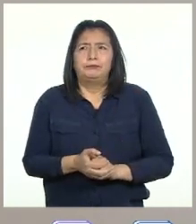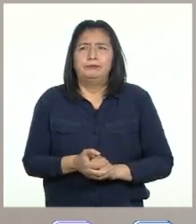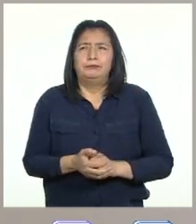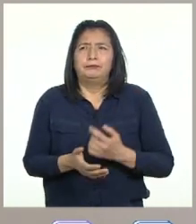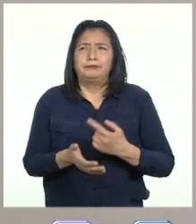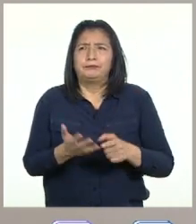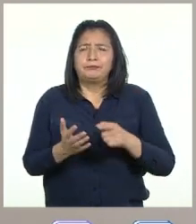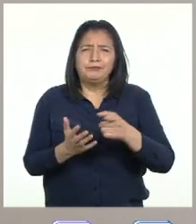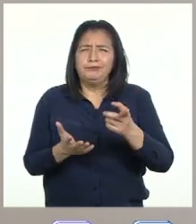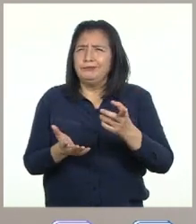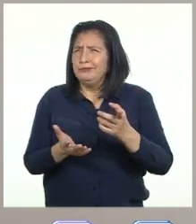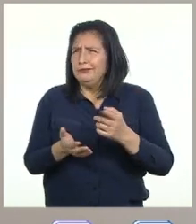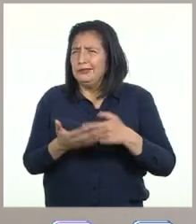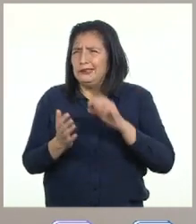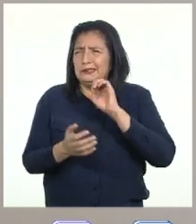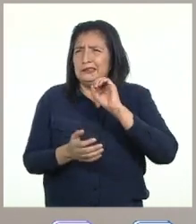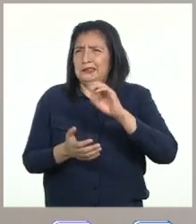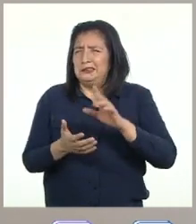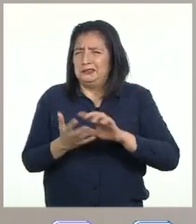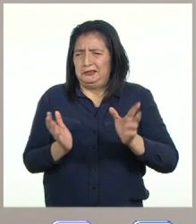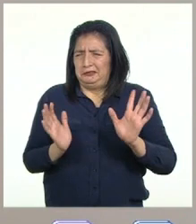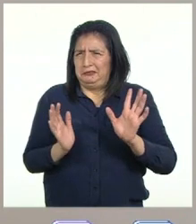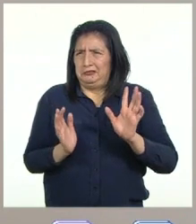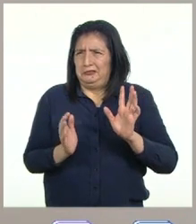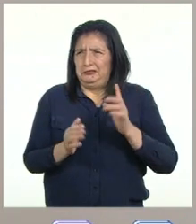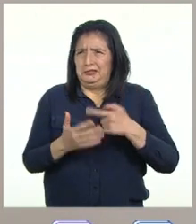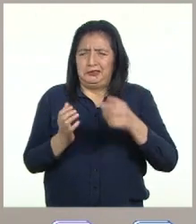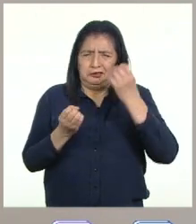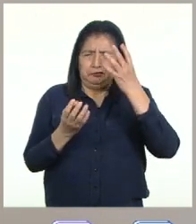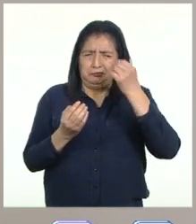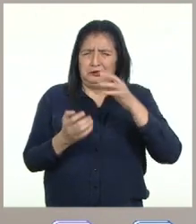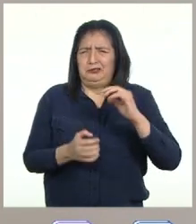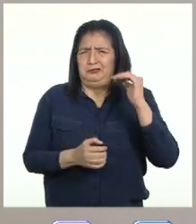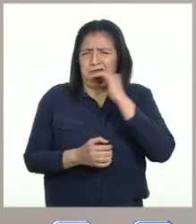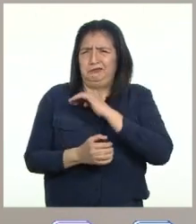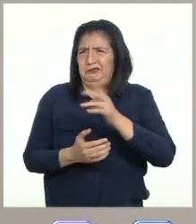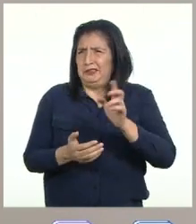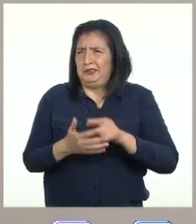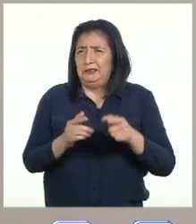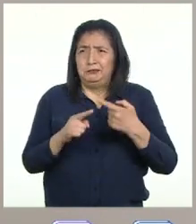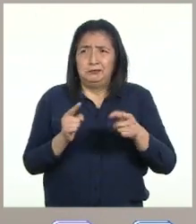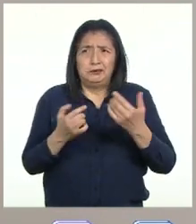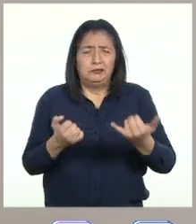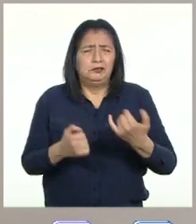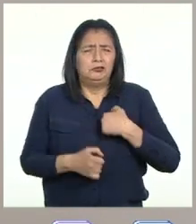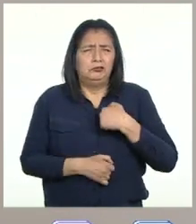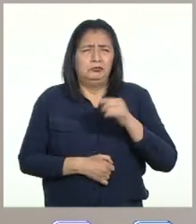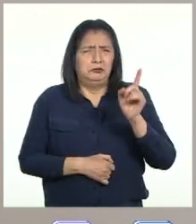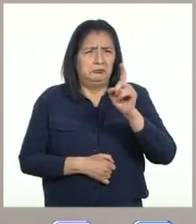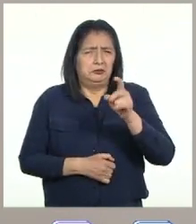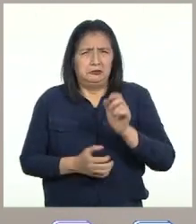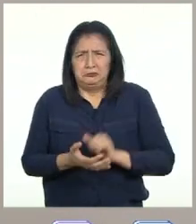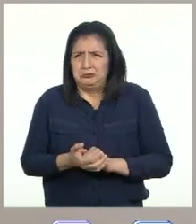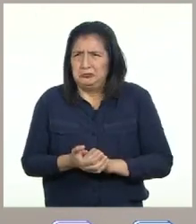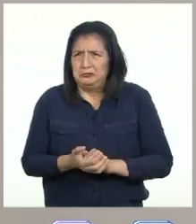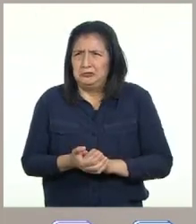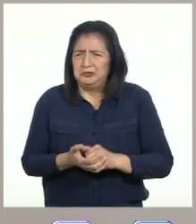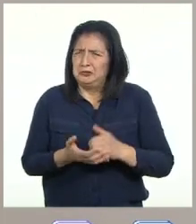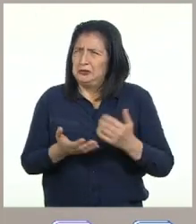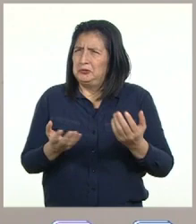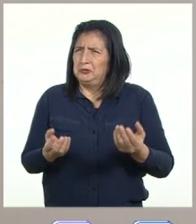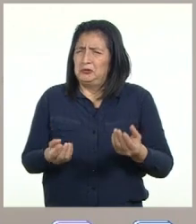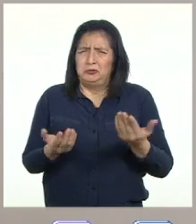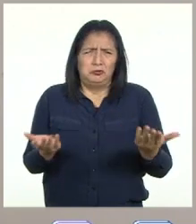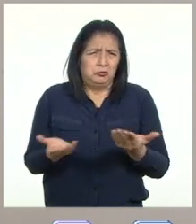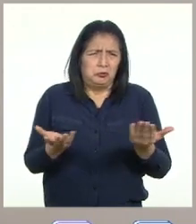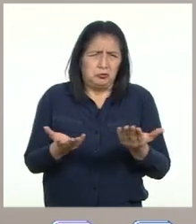actividades anteriores, yo sé que esta es información falsa Pero ahora lo que me pregunto es, ¿dónde se